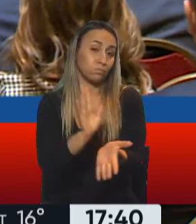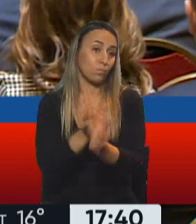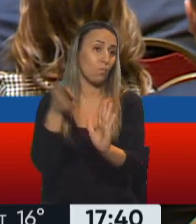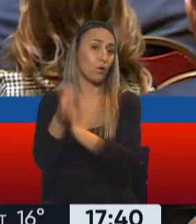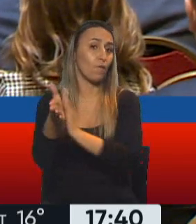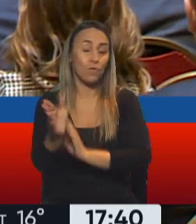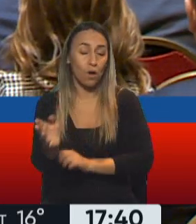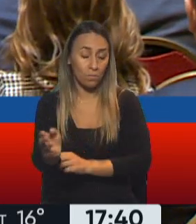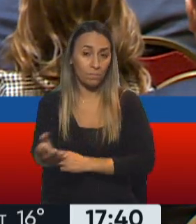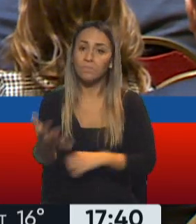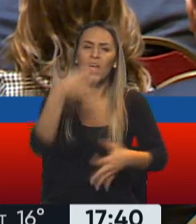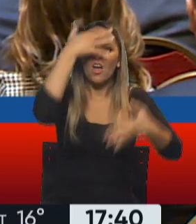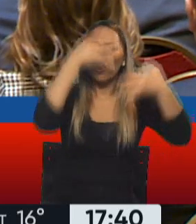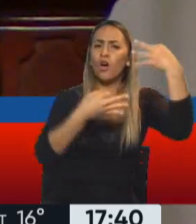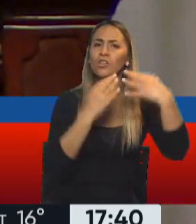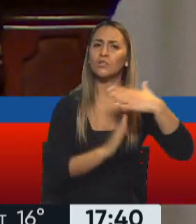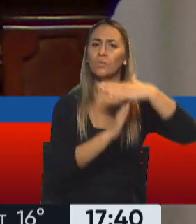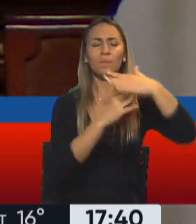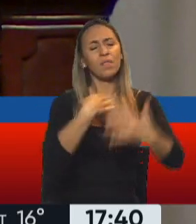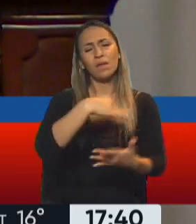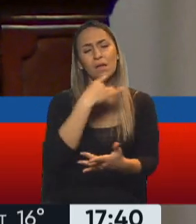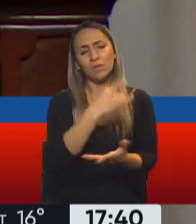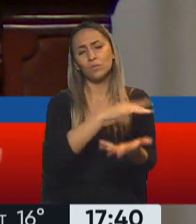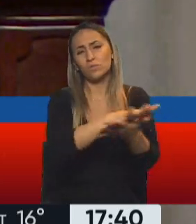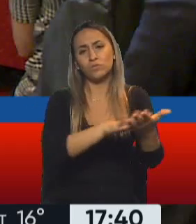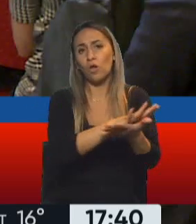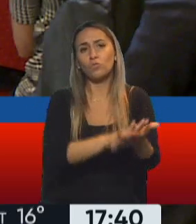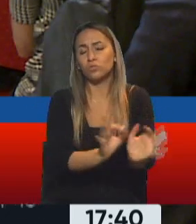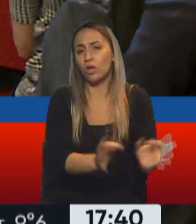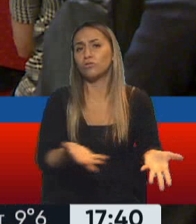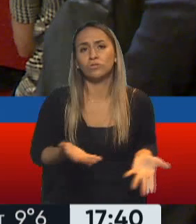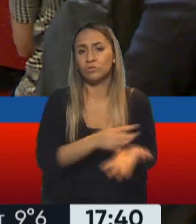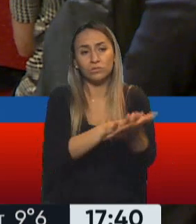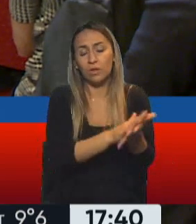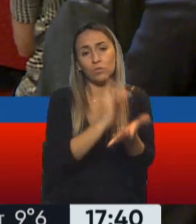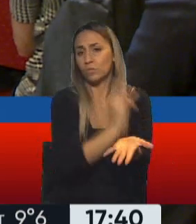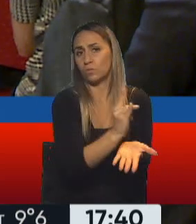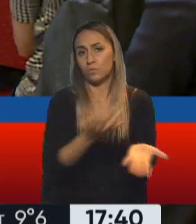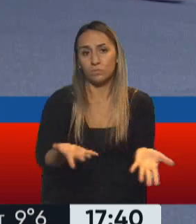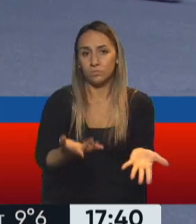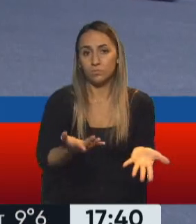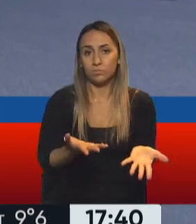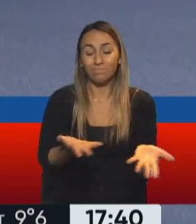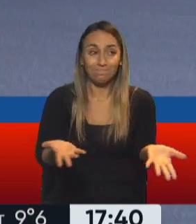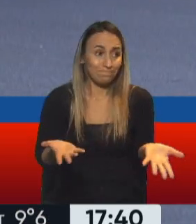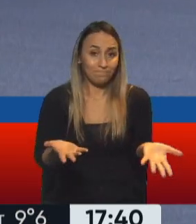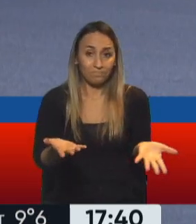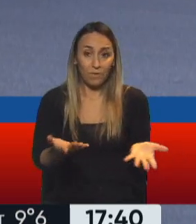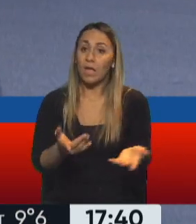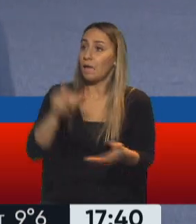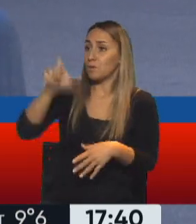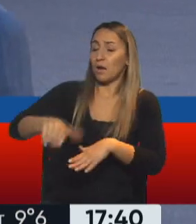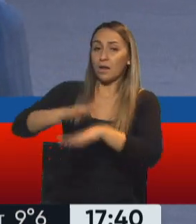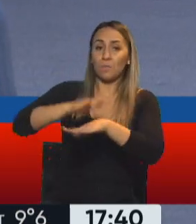La corte tiene que resolver sus temas. Se está autoesmerilando sin sentido. Sin ningún sentido. Pero no hay nadie que lo pueda